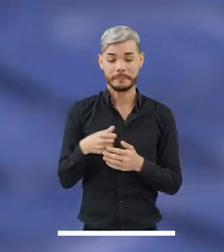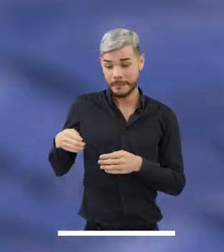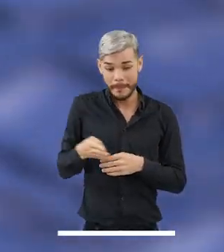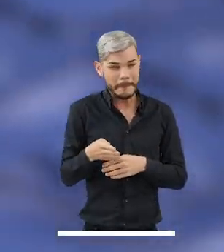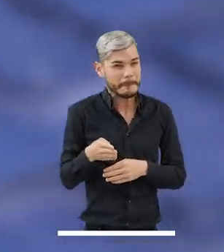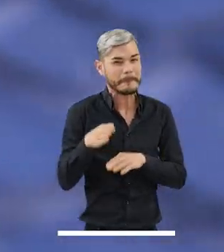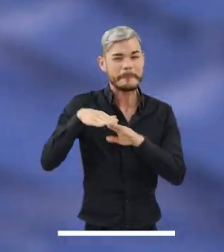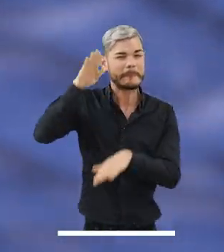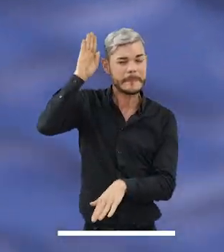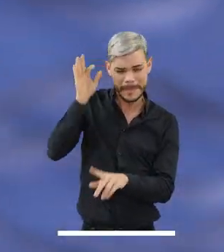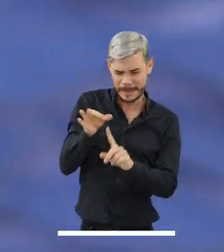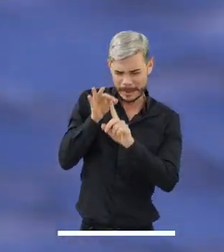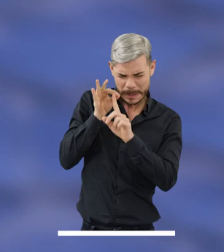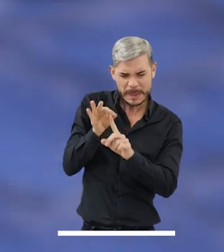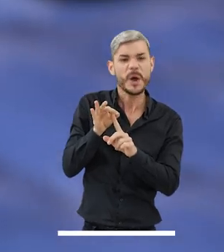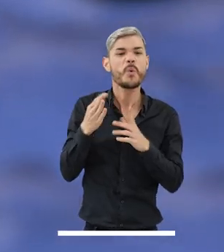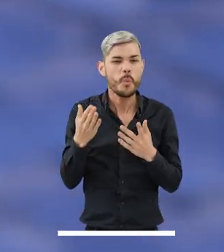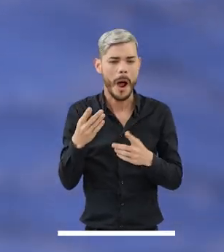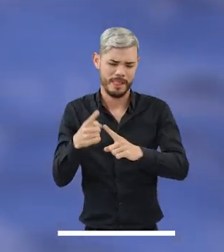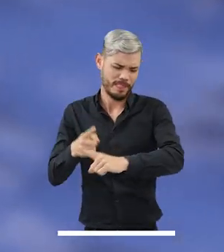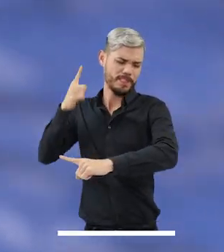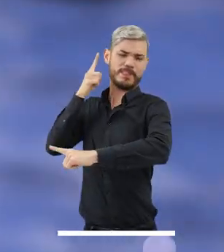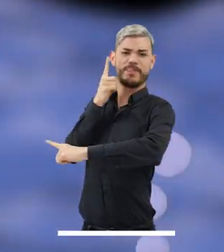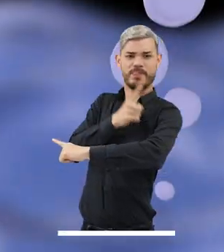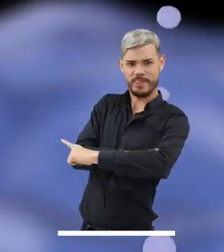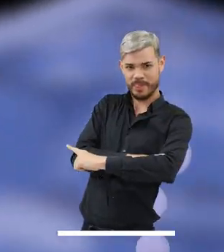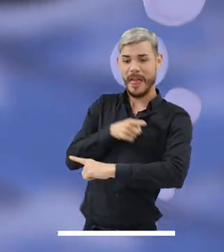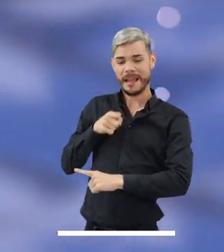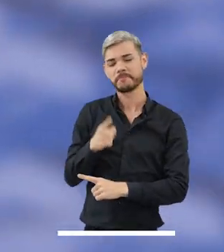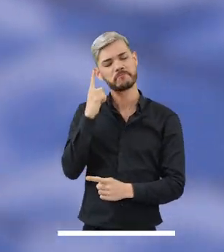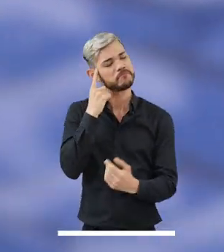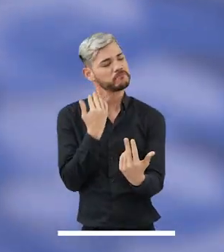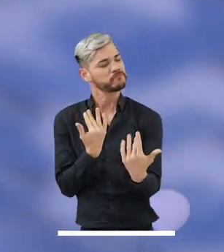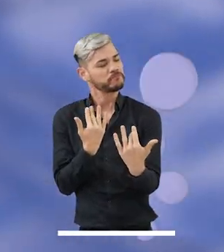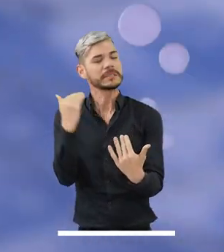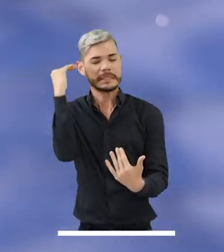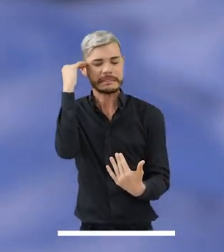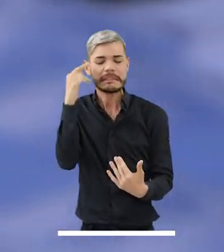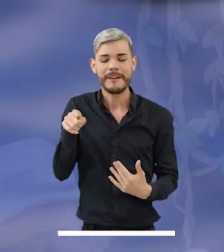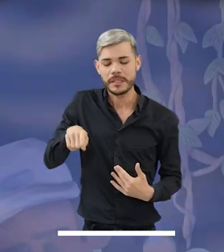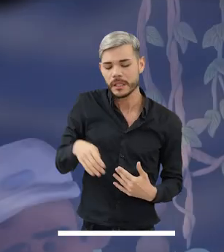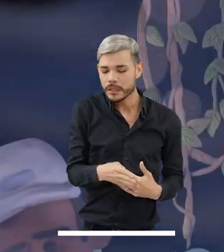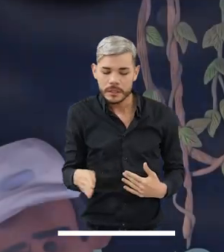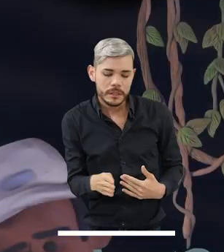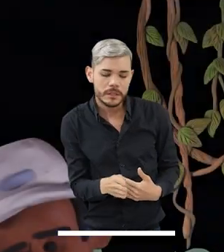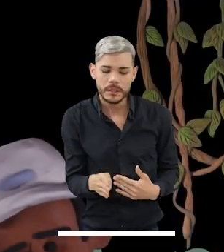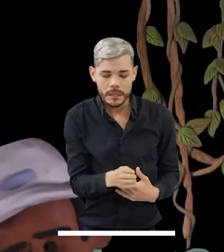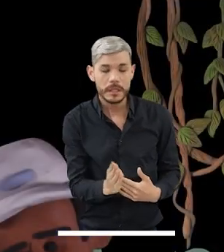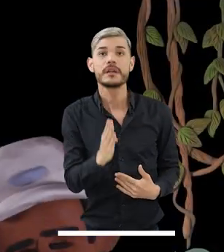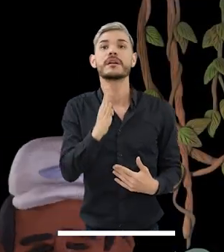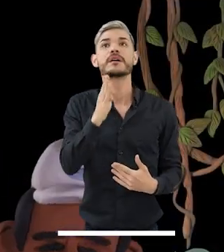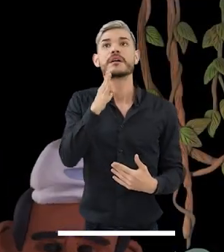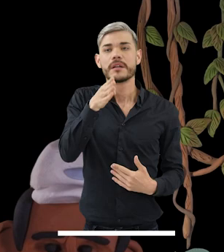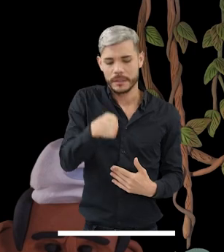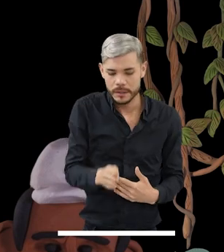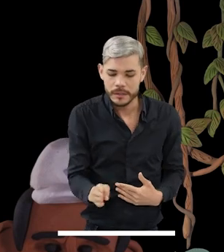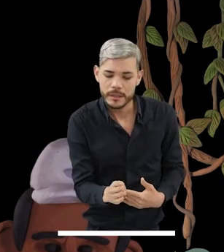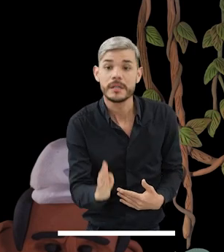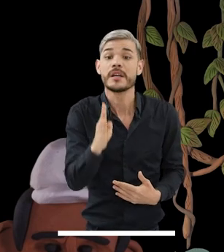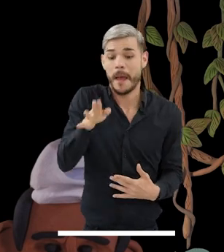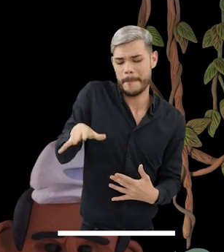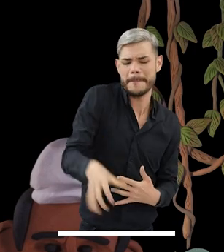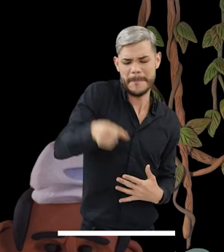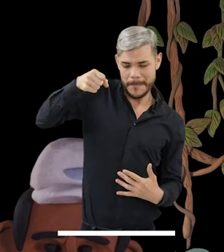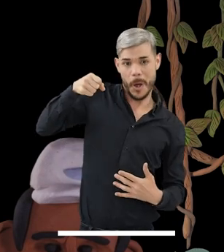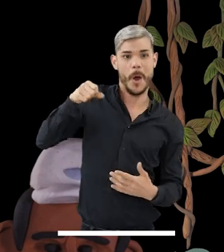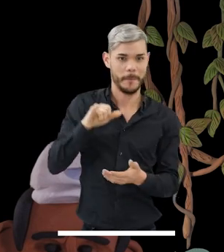El pez más apreciado es el pirarucú, al que esperan sin empacientarse, pues saben que necesita salir a tomar aire regularmente